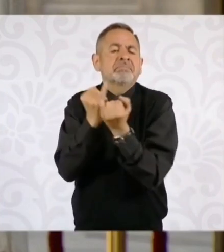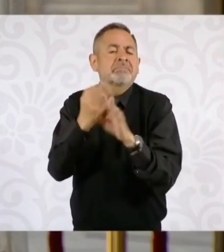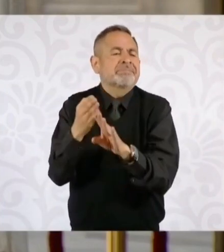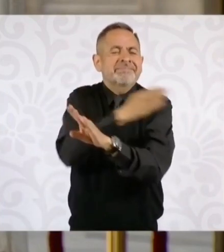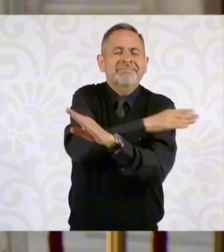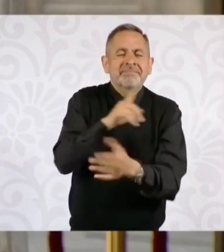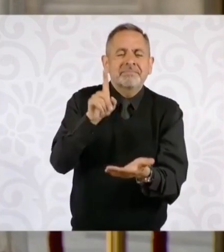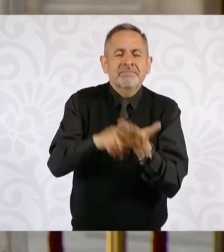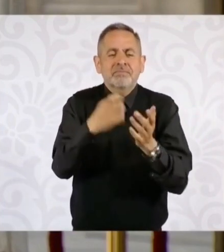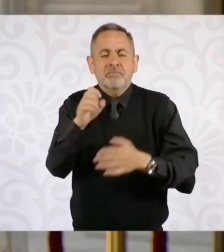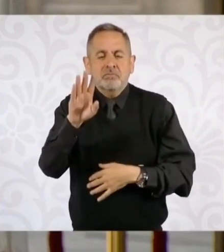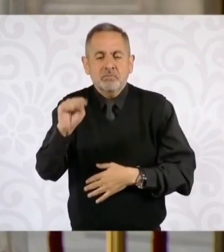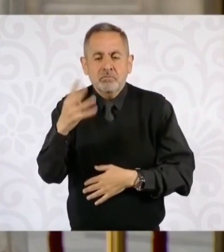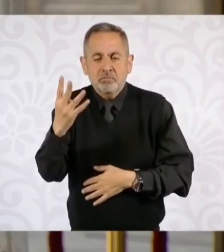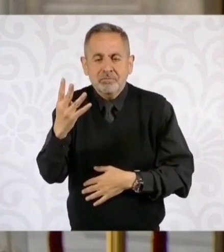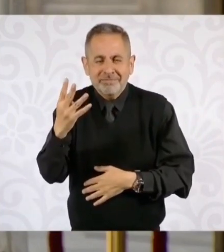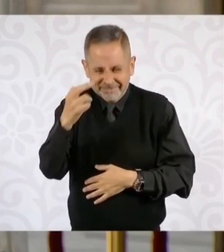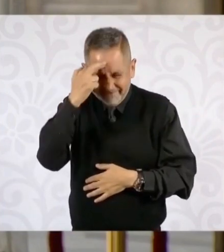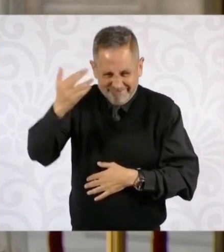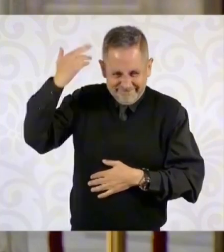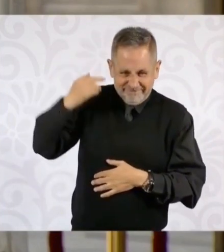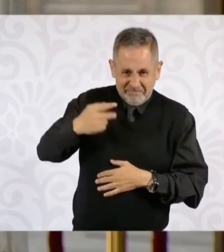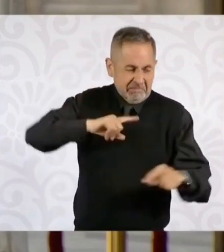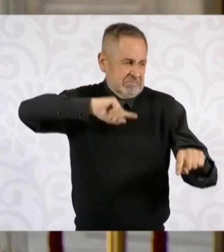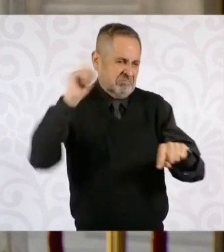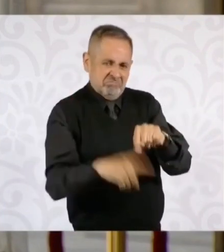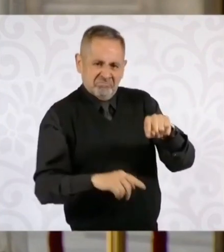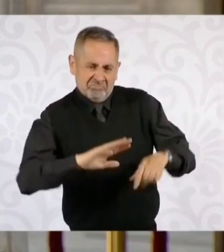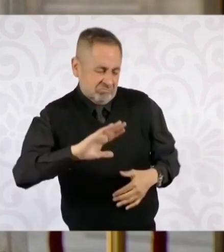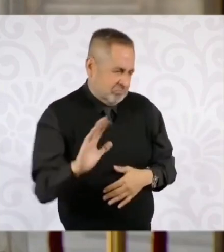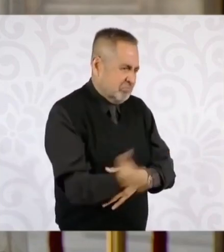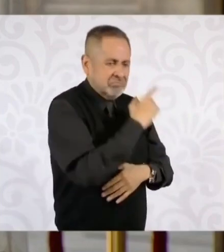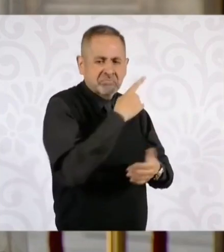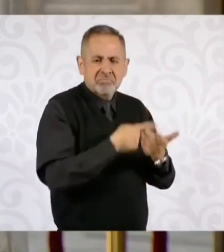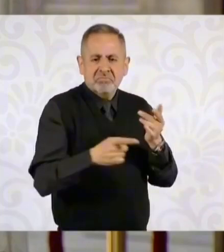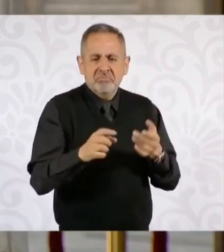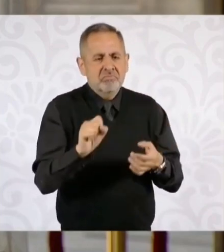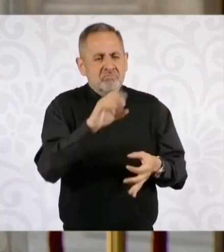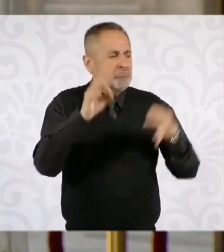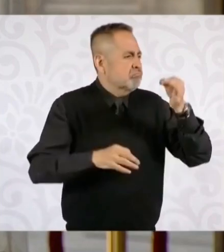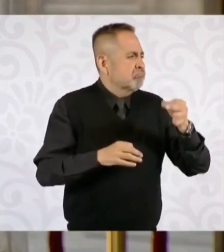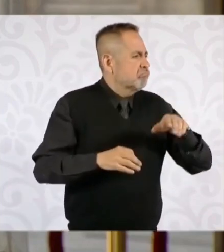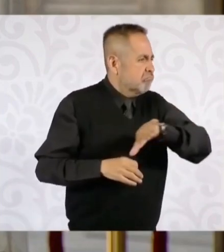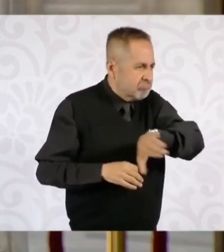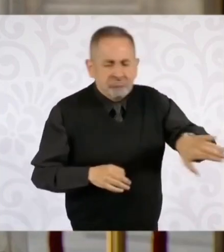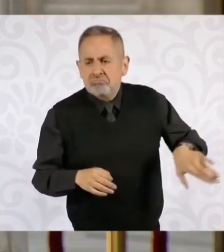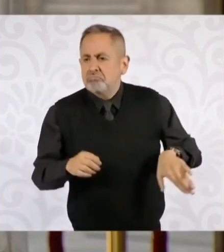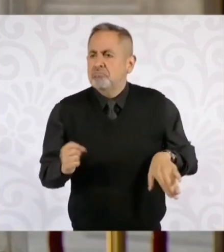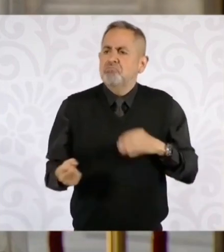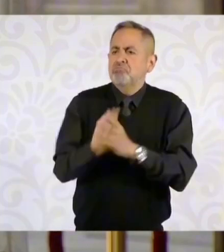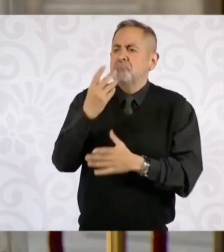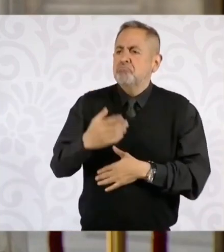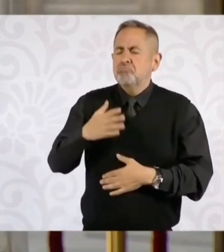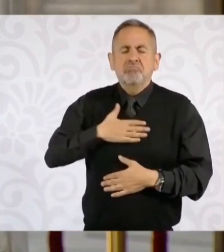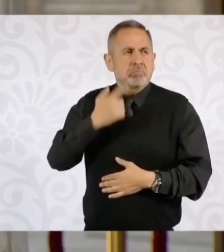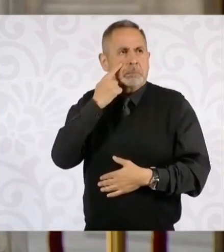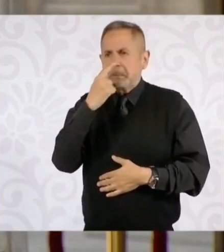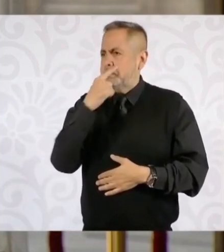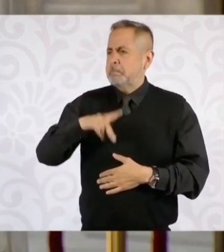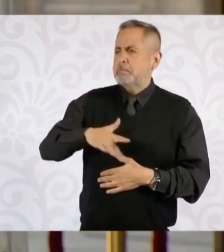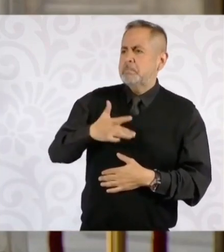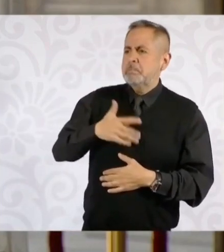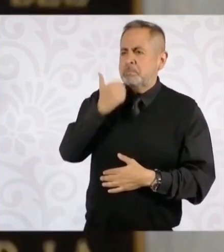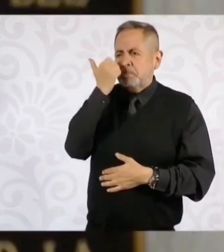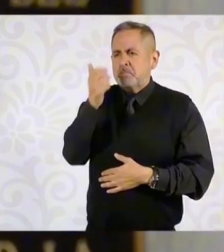que sustituía a todos los ministros de la Suprema Corte y nombraba a once